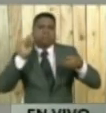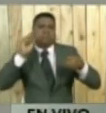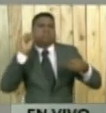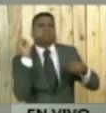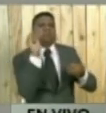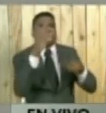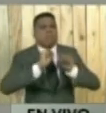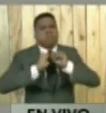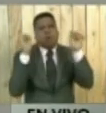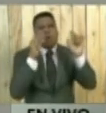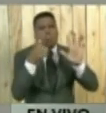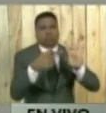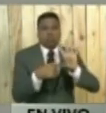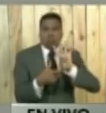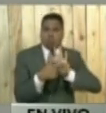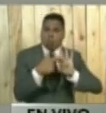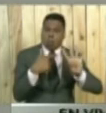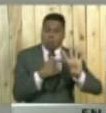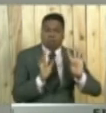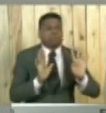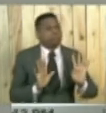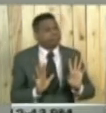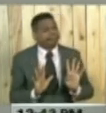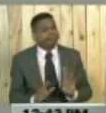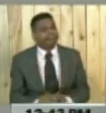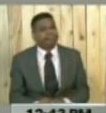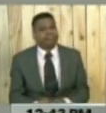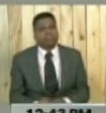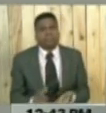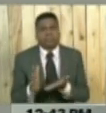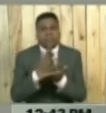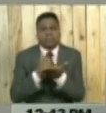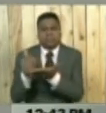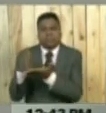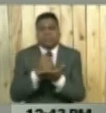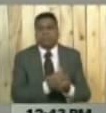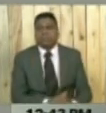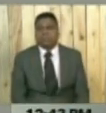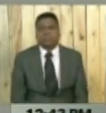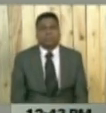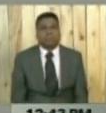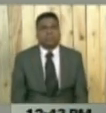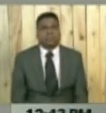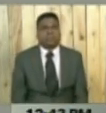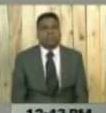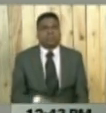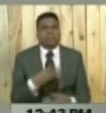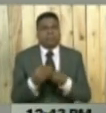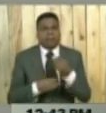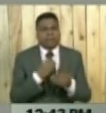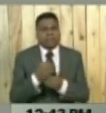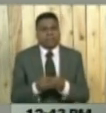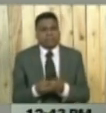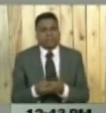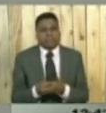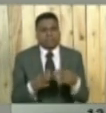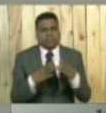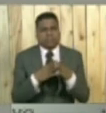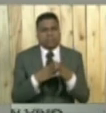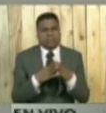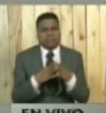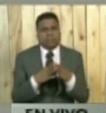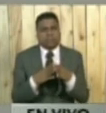Nosotros hemos coordinado con el Comando Estratégico Operacional para hacer una actuación cívico